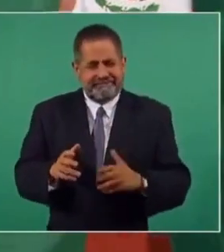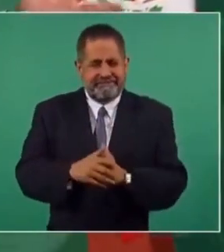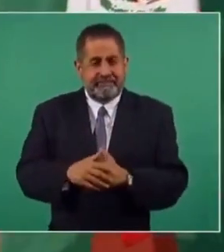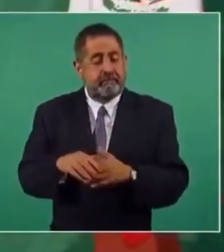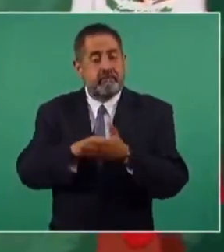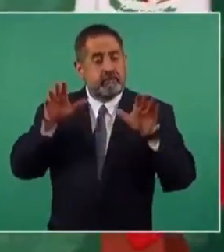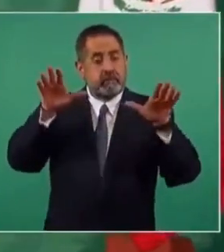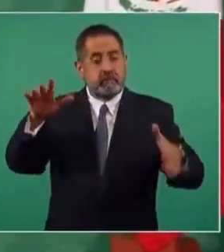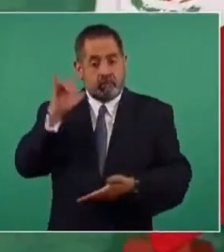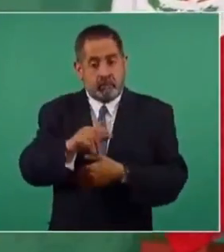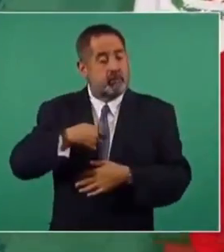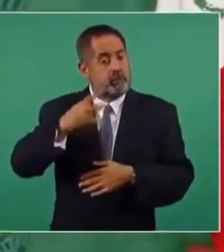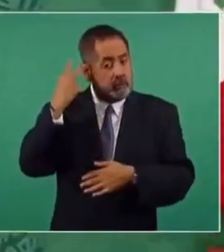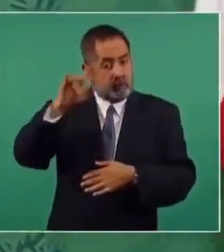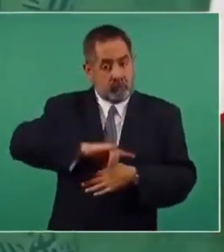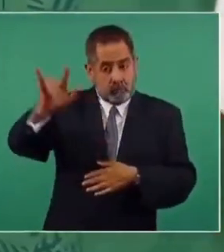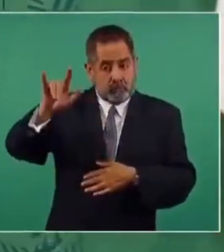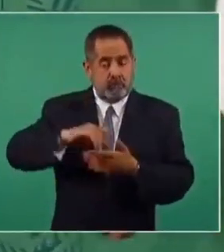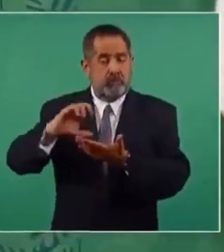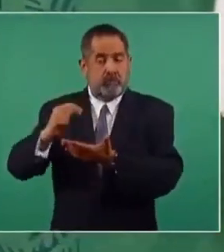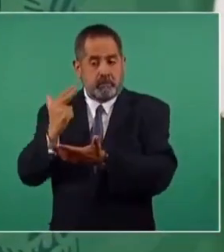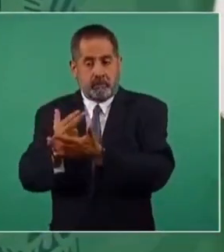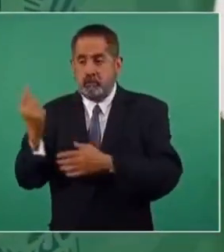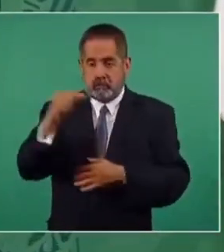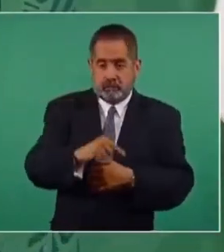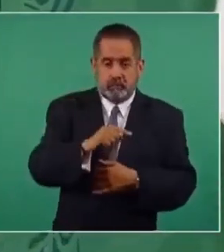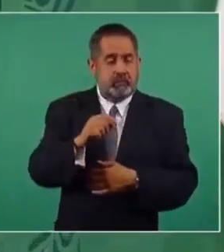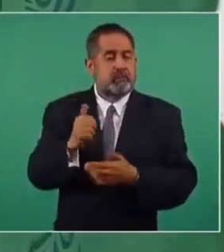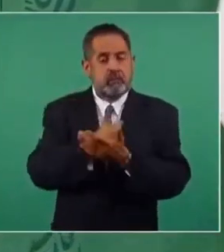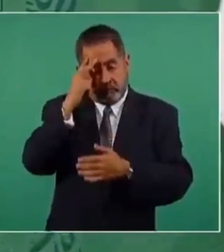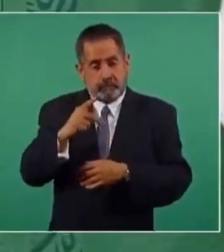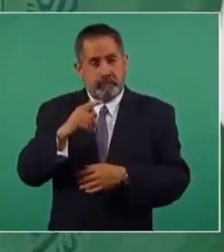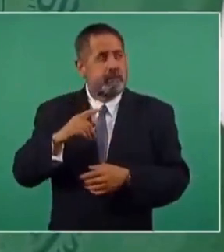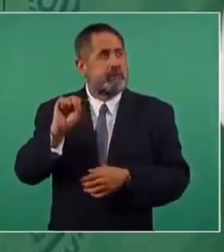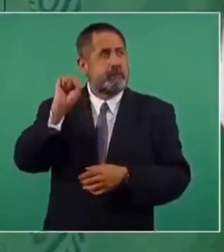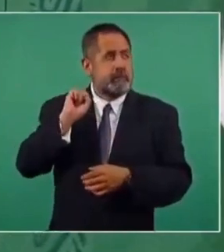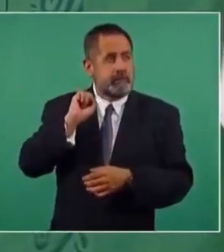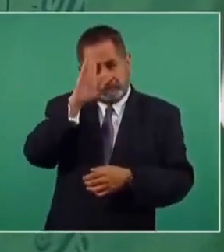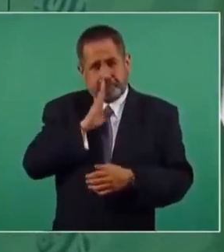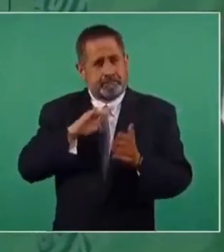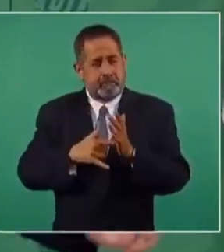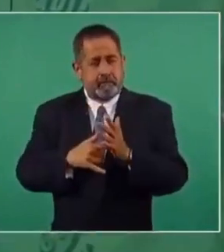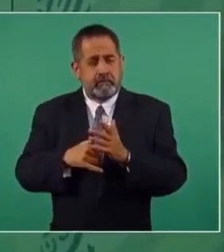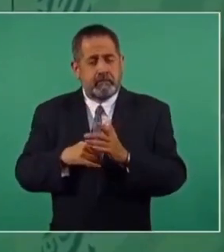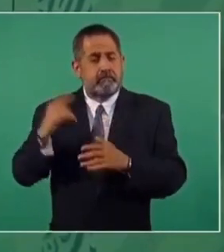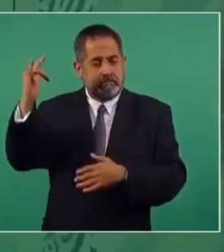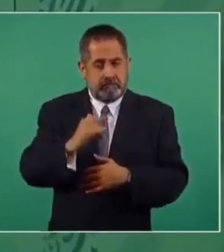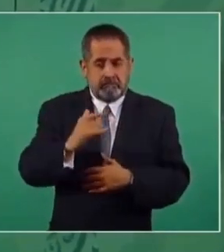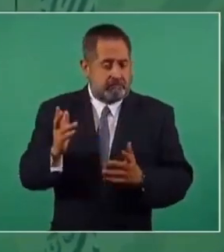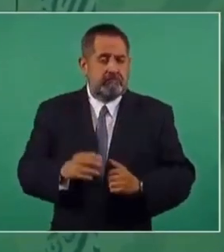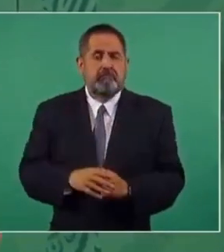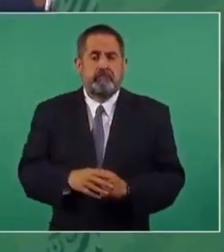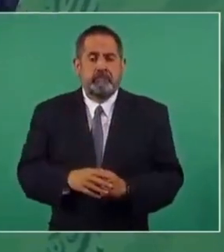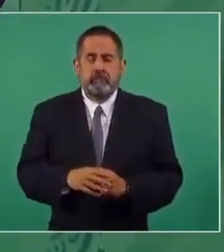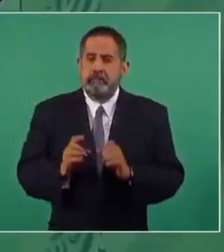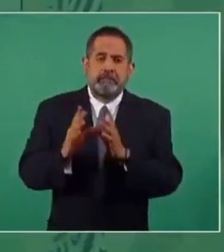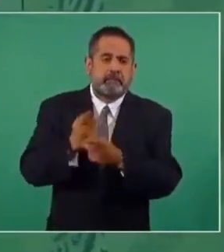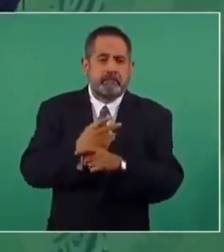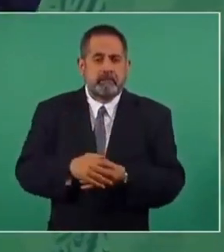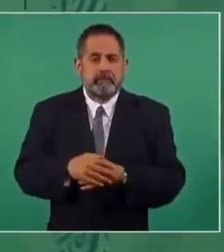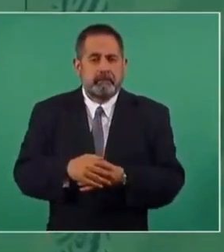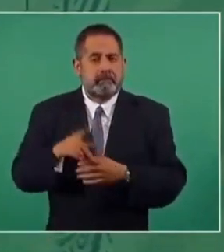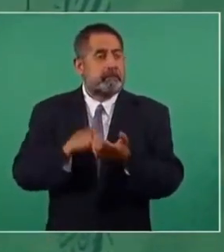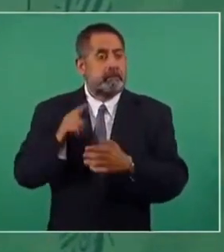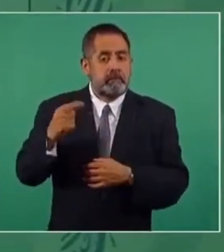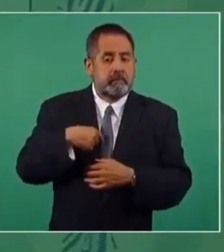El aeropuerto, yo viajé de Chetumal a la Ciudad de México el sábado, al mediodía, avión de línea, y resulta que nos